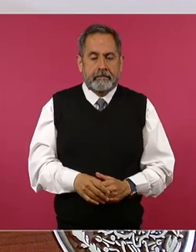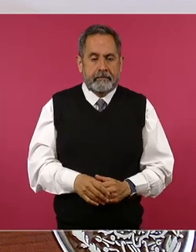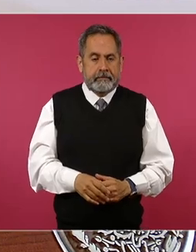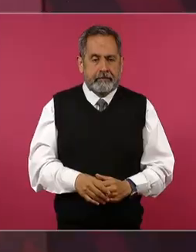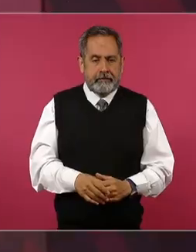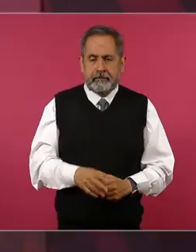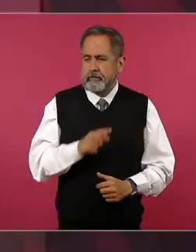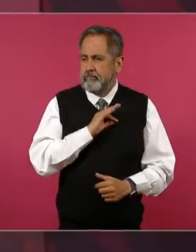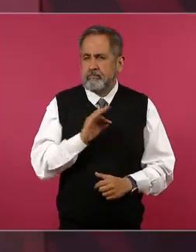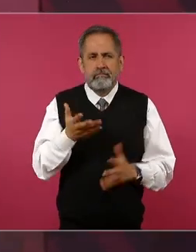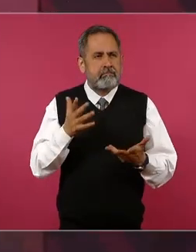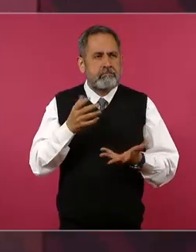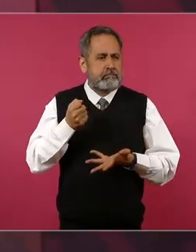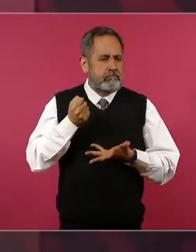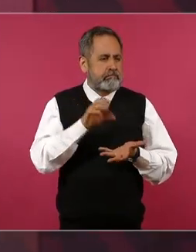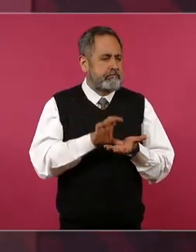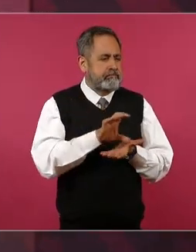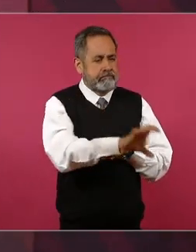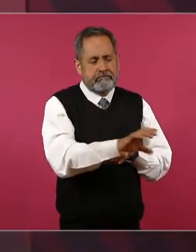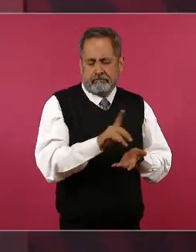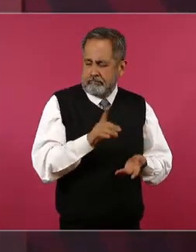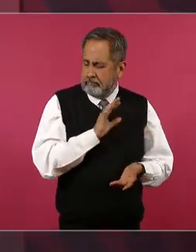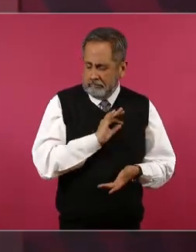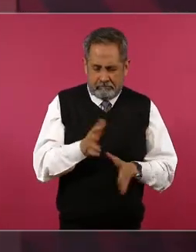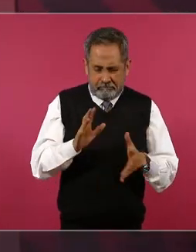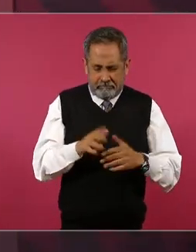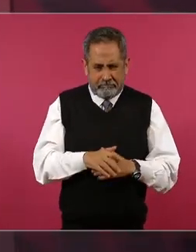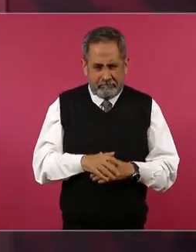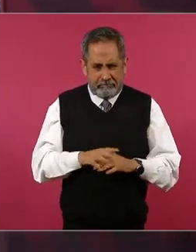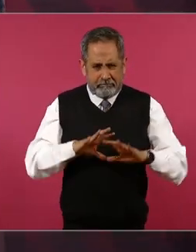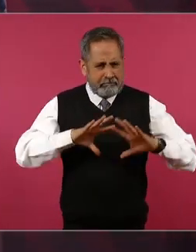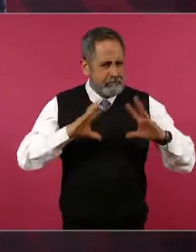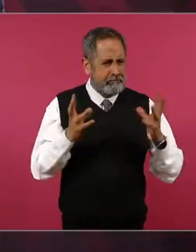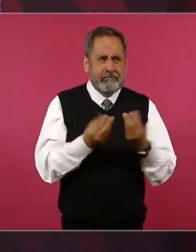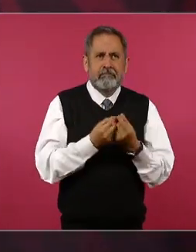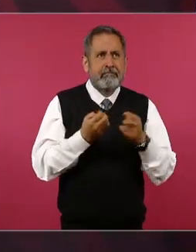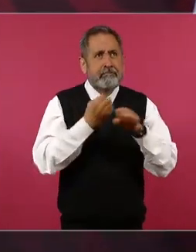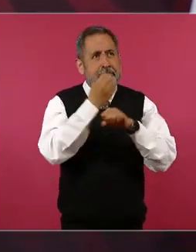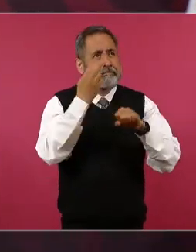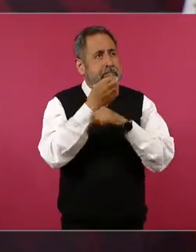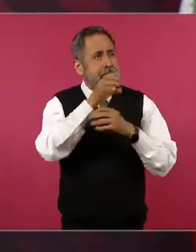destinaban como unos incluyendo a los estados